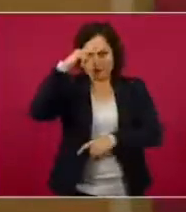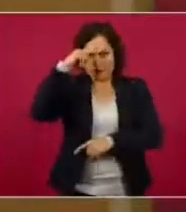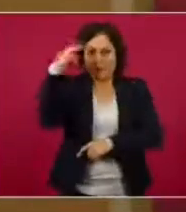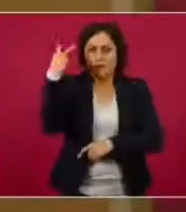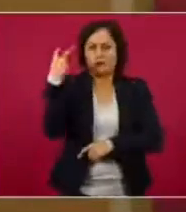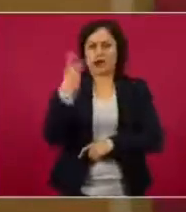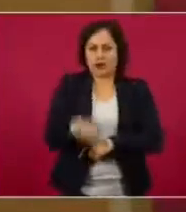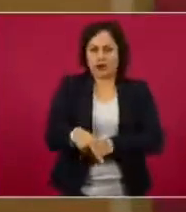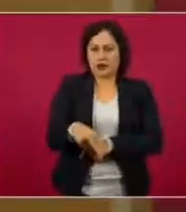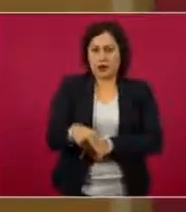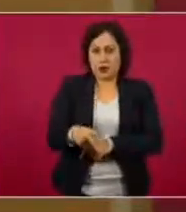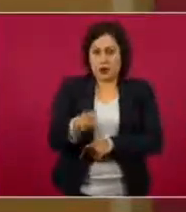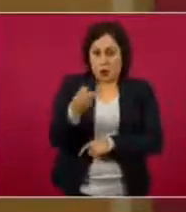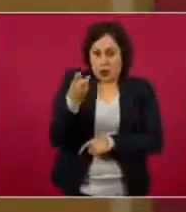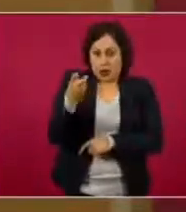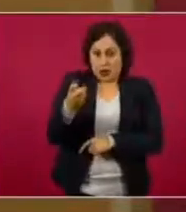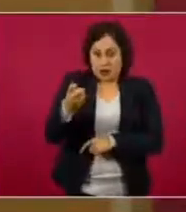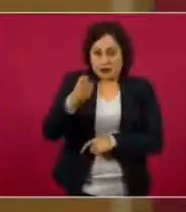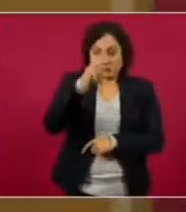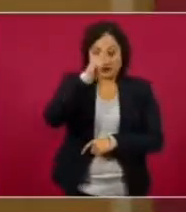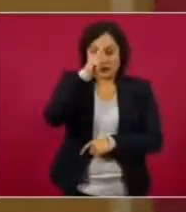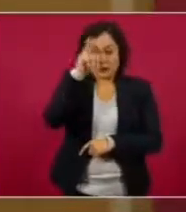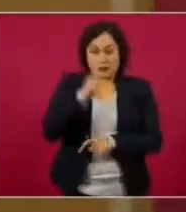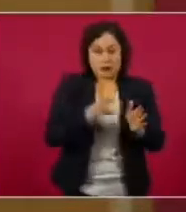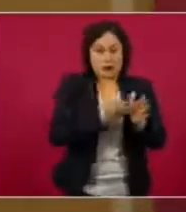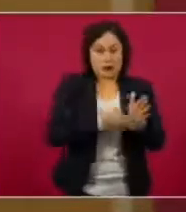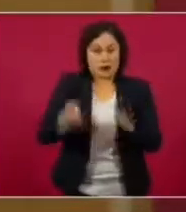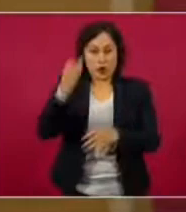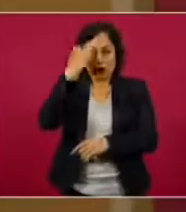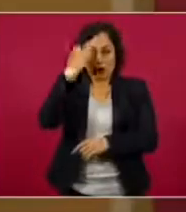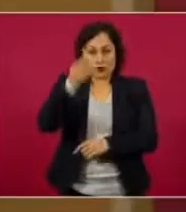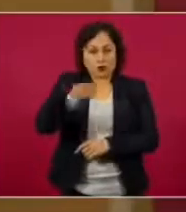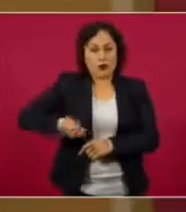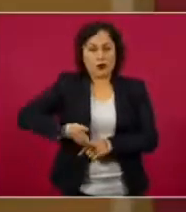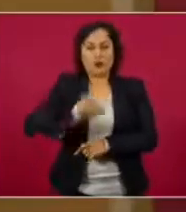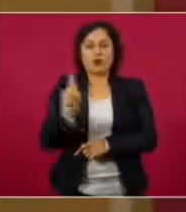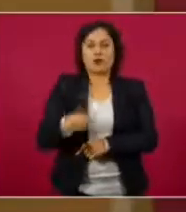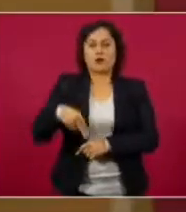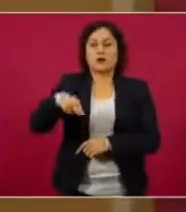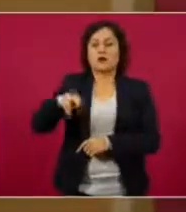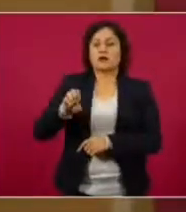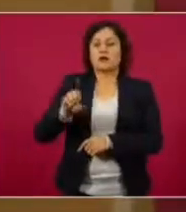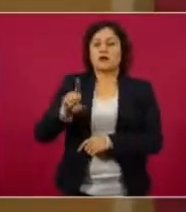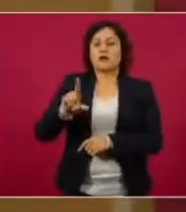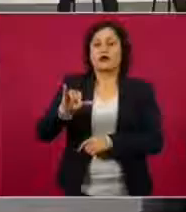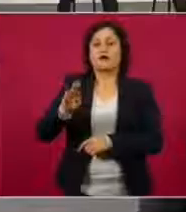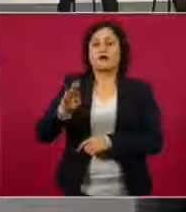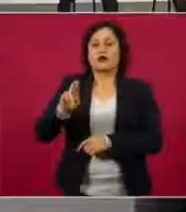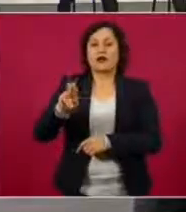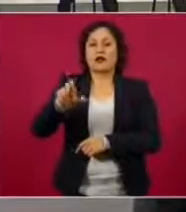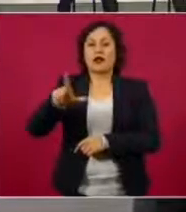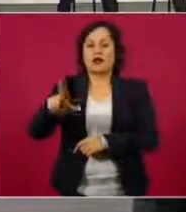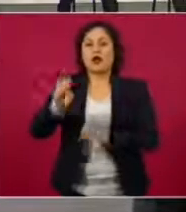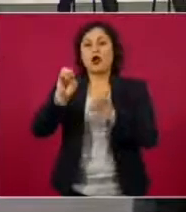intensificó en el llamado periodo neoliberal o neoporfirista.